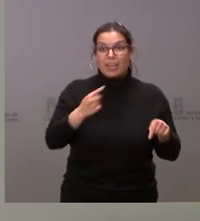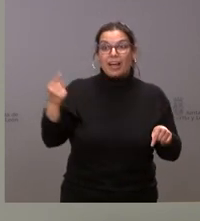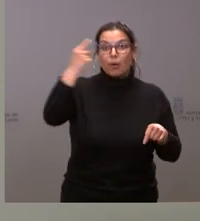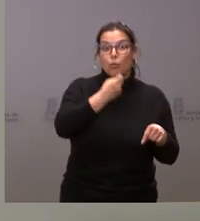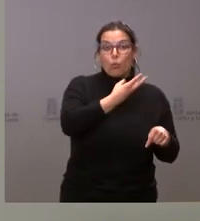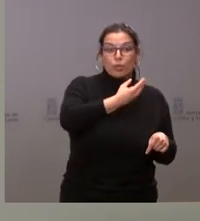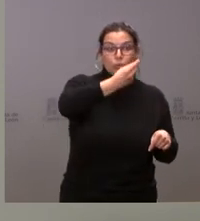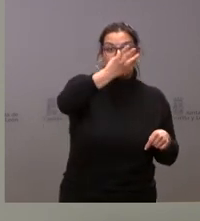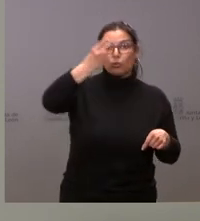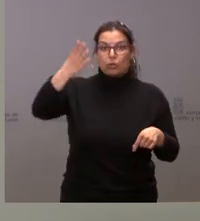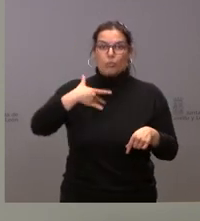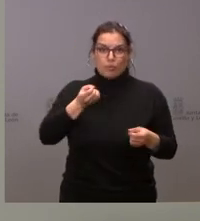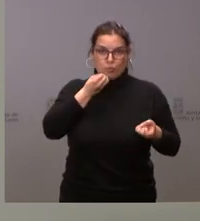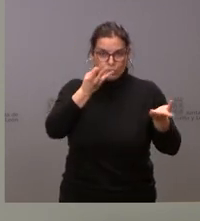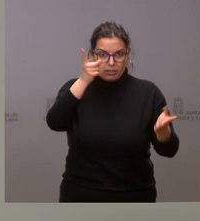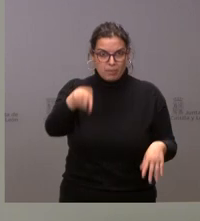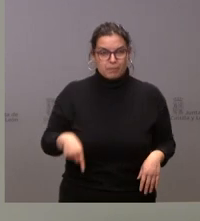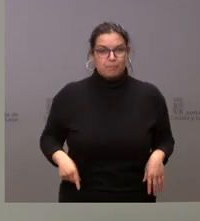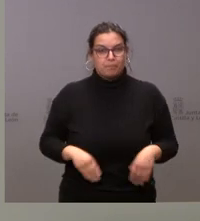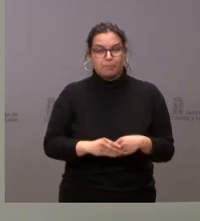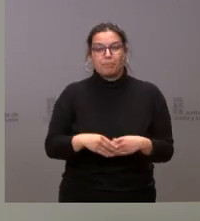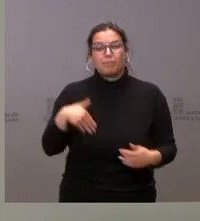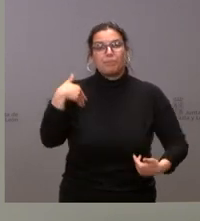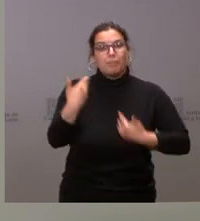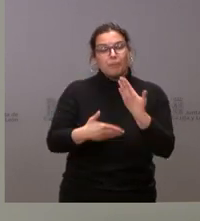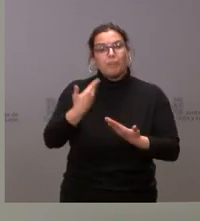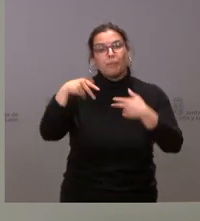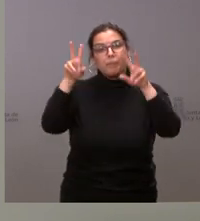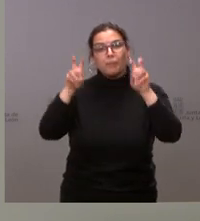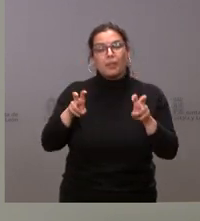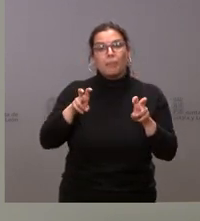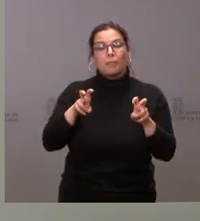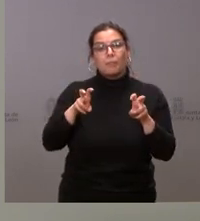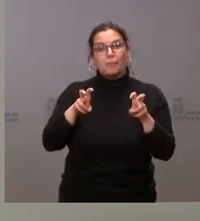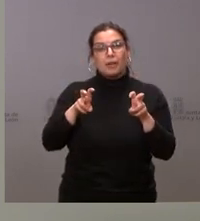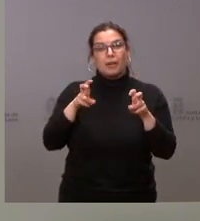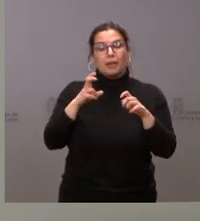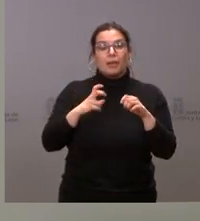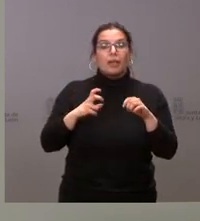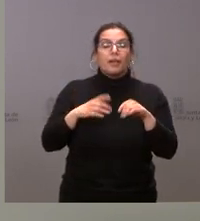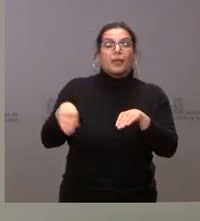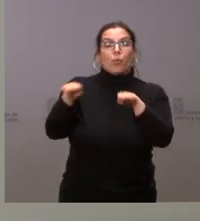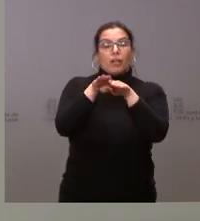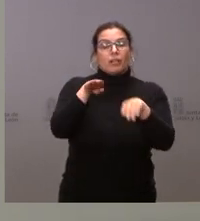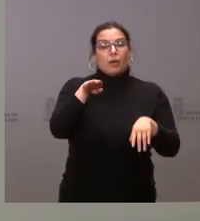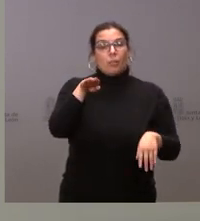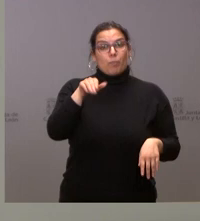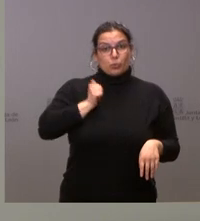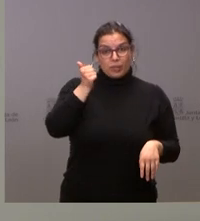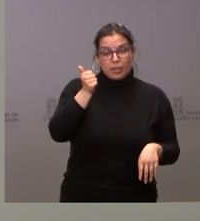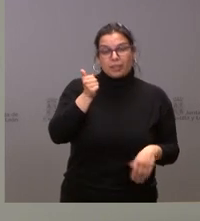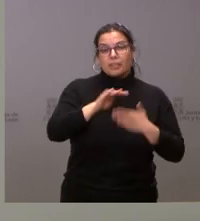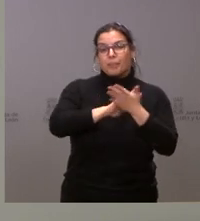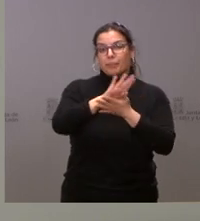ofrecer. Avanzando también en el ámbito de la igualdad de oportunidades, estamos hablando de